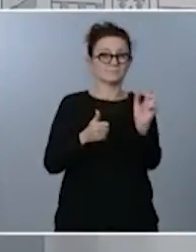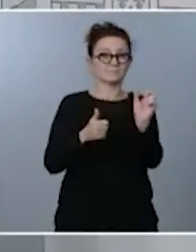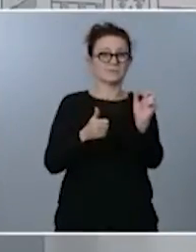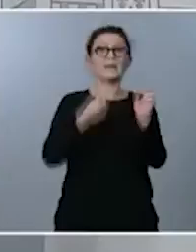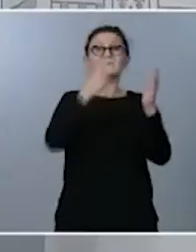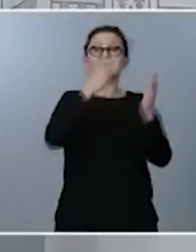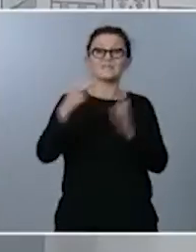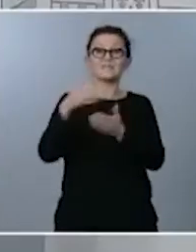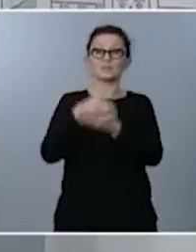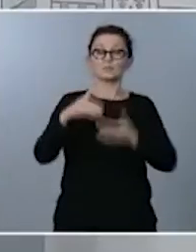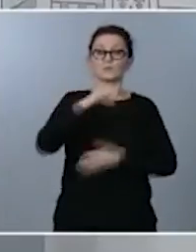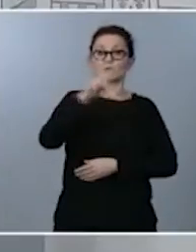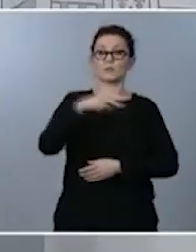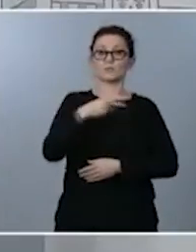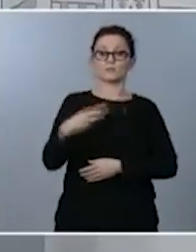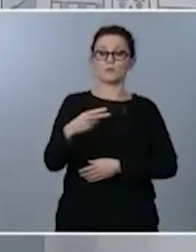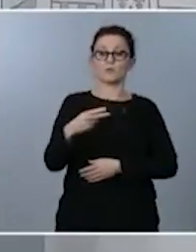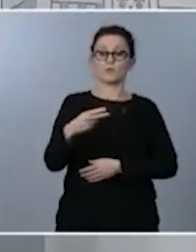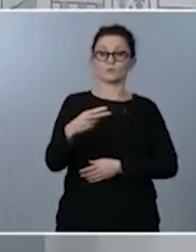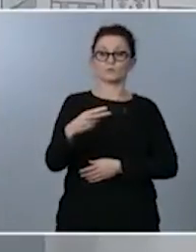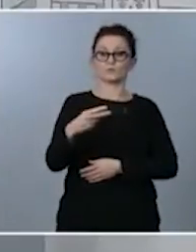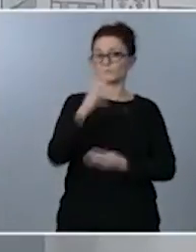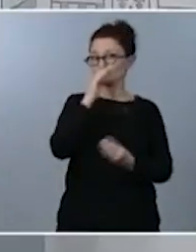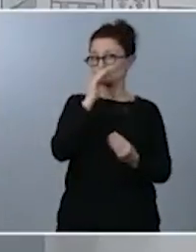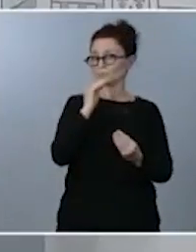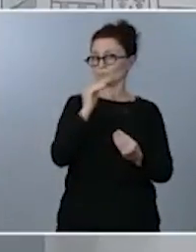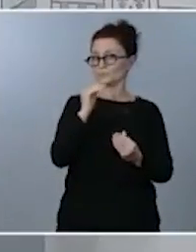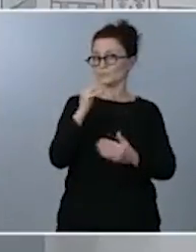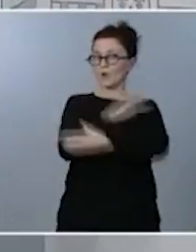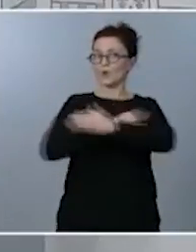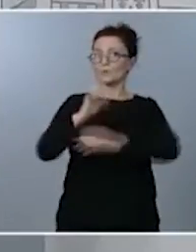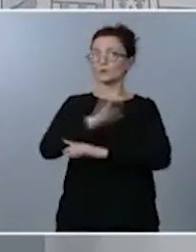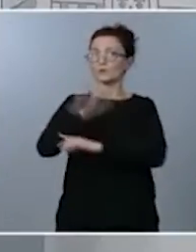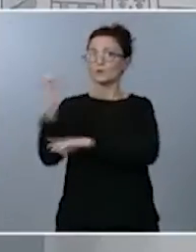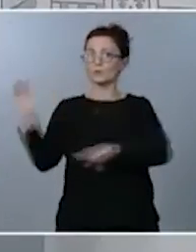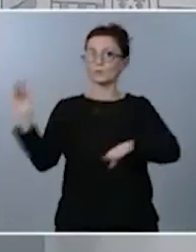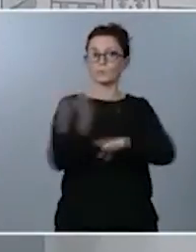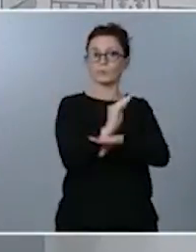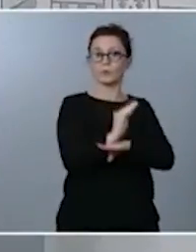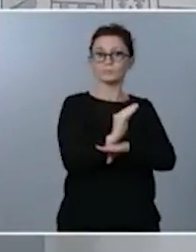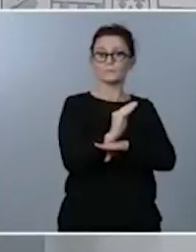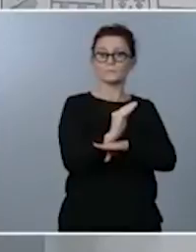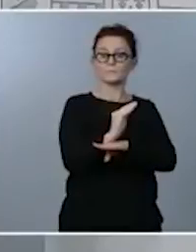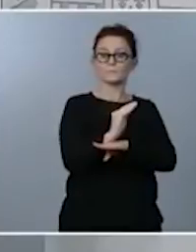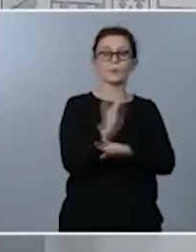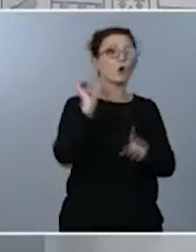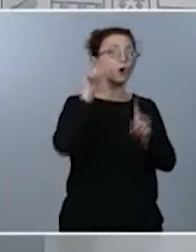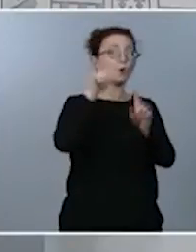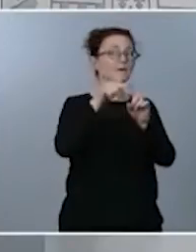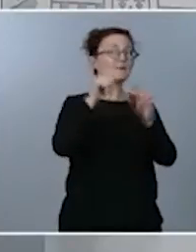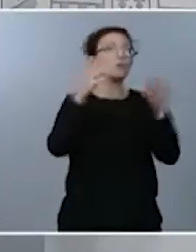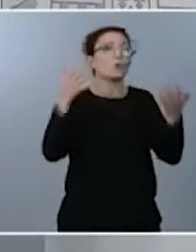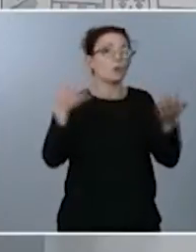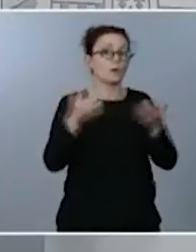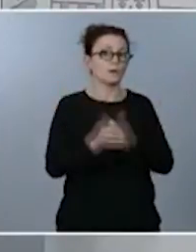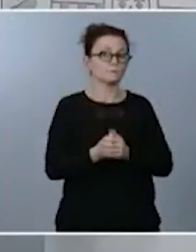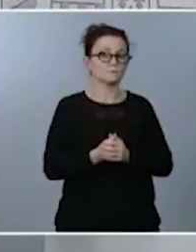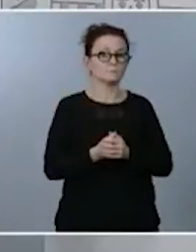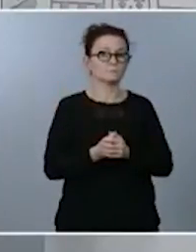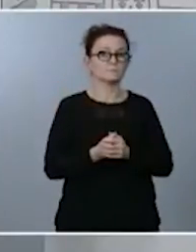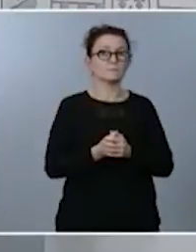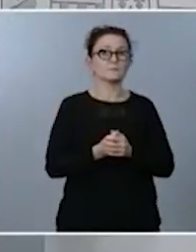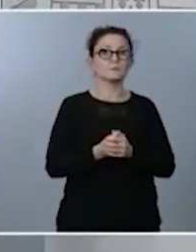euros que previsiblemente vendrán de los fondos europeos a qué se destinarán exactamente se ha hablado de